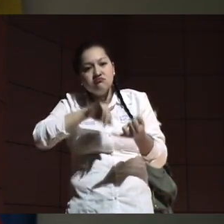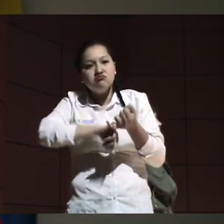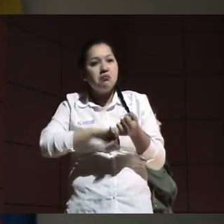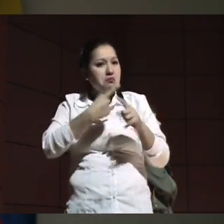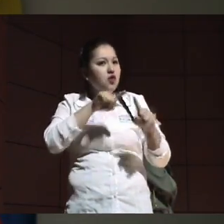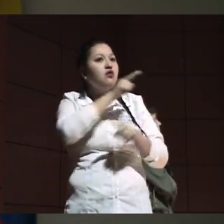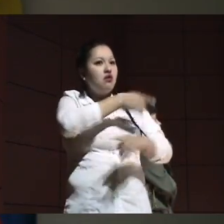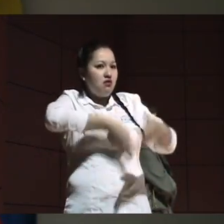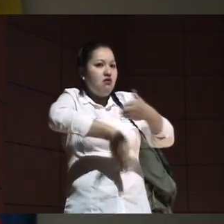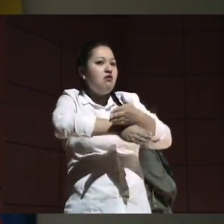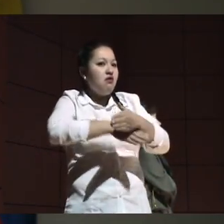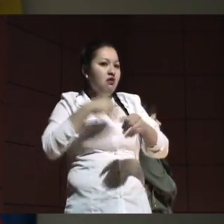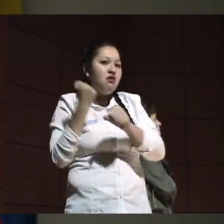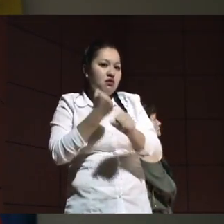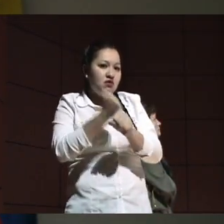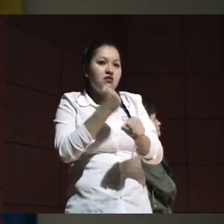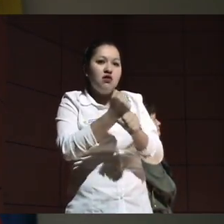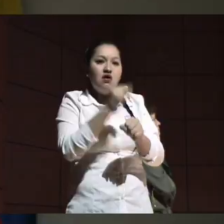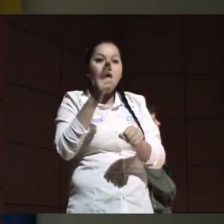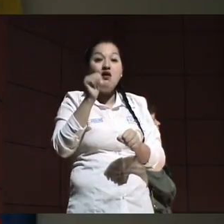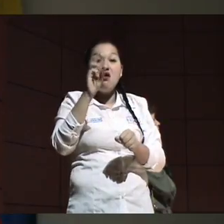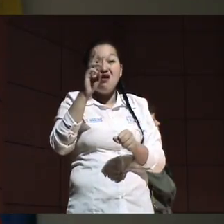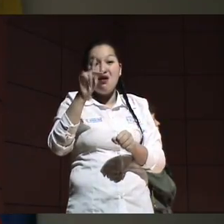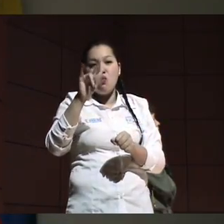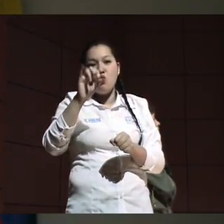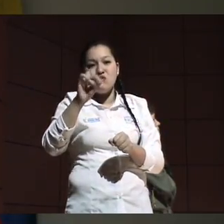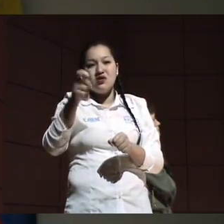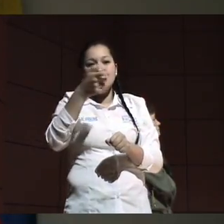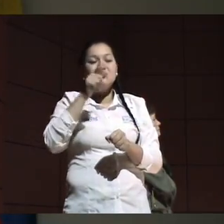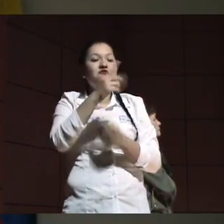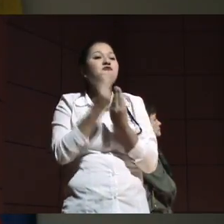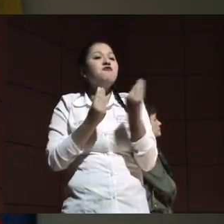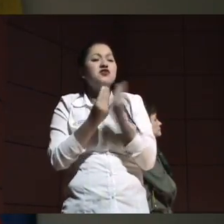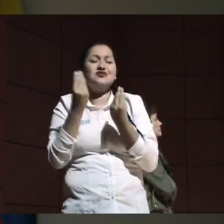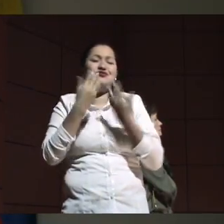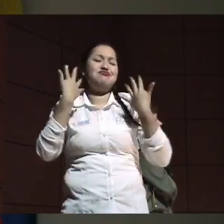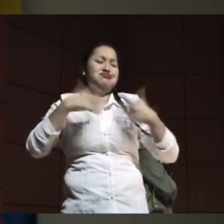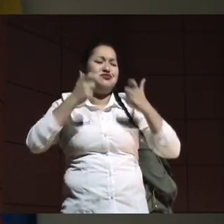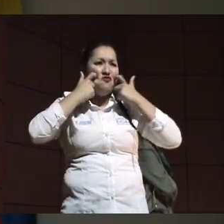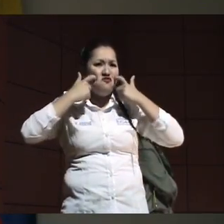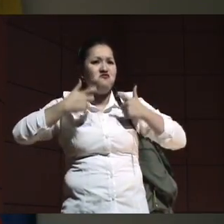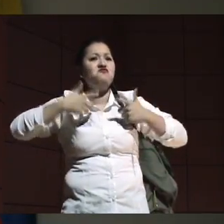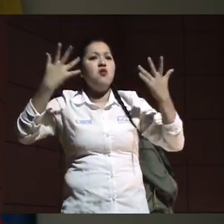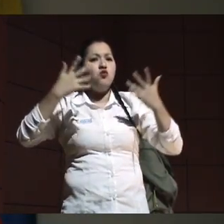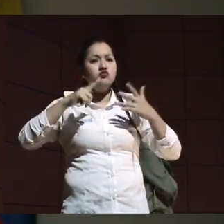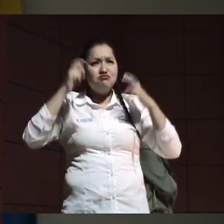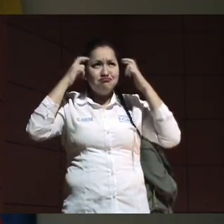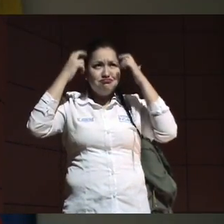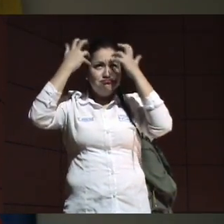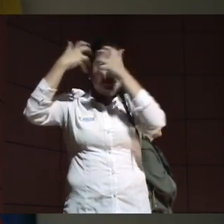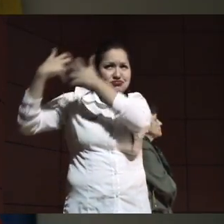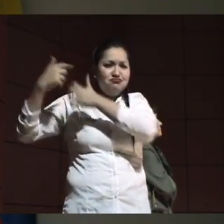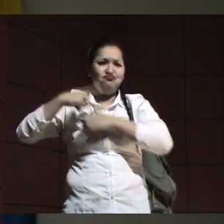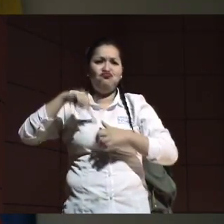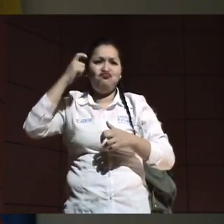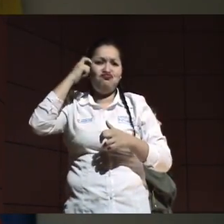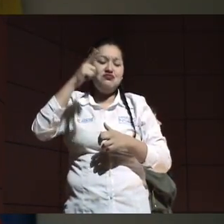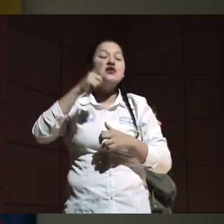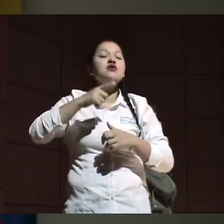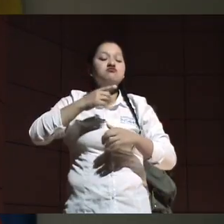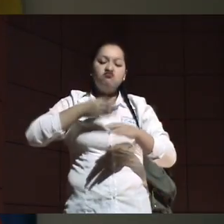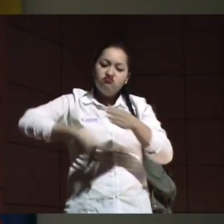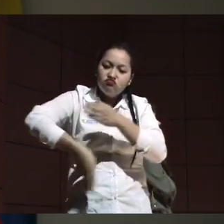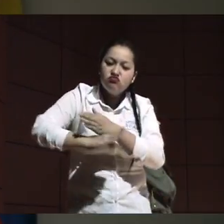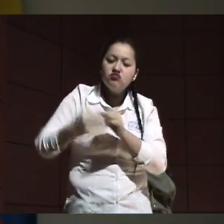trabajando en pro de conseguir no solamente calidad de vida, sino también de conseguir y aportar al